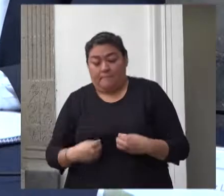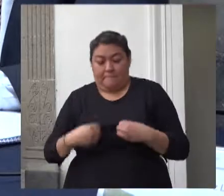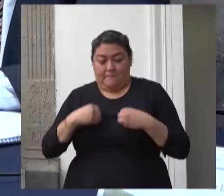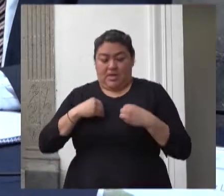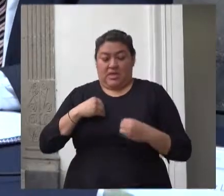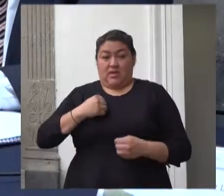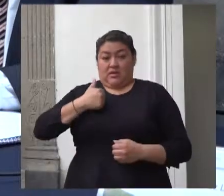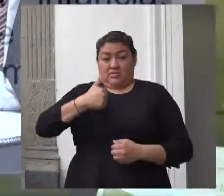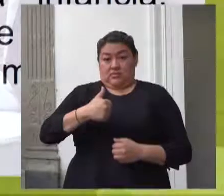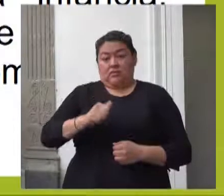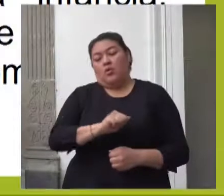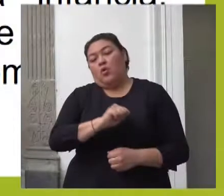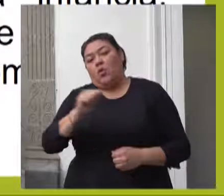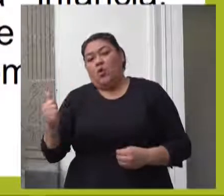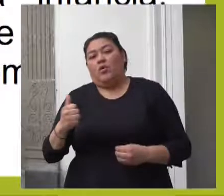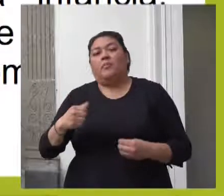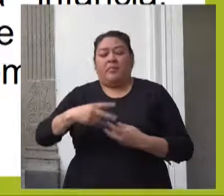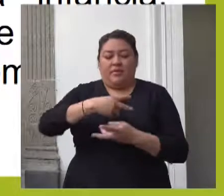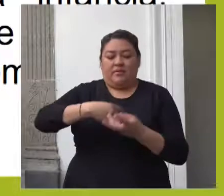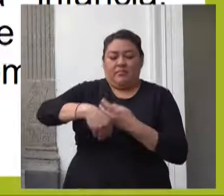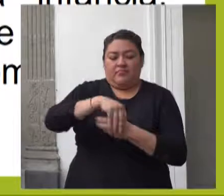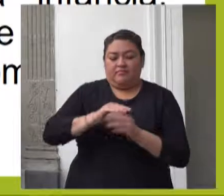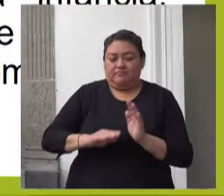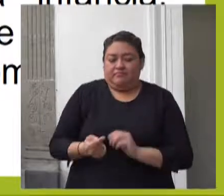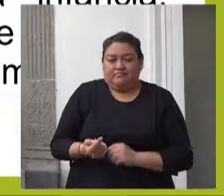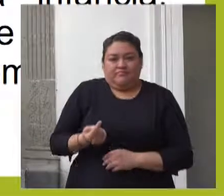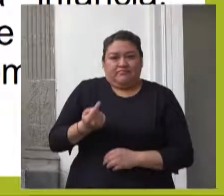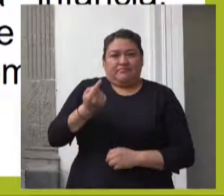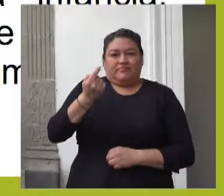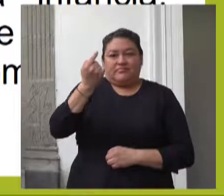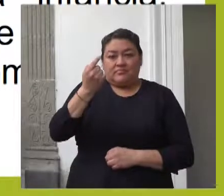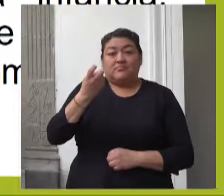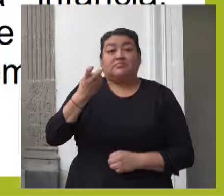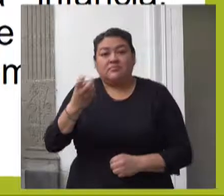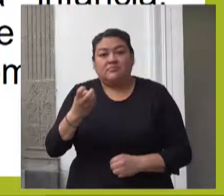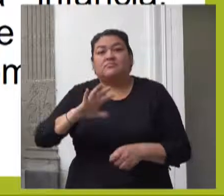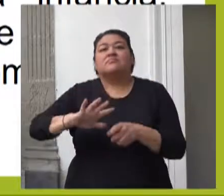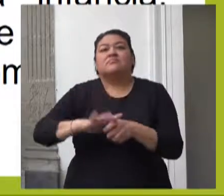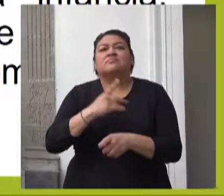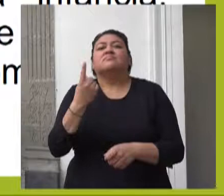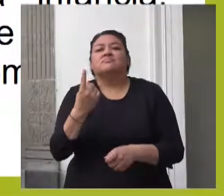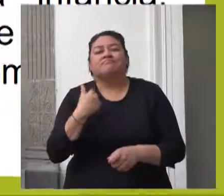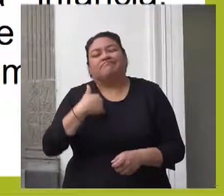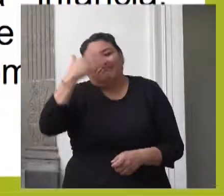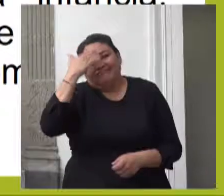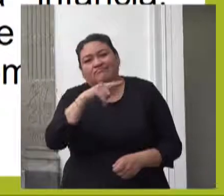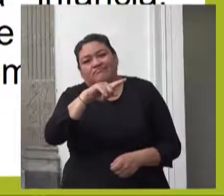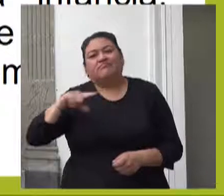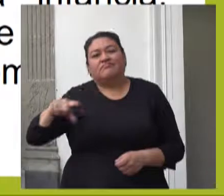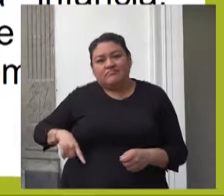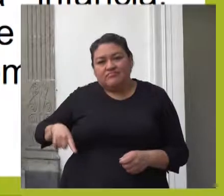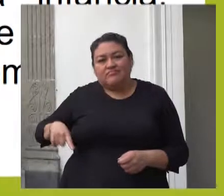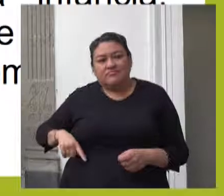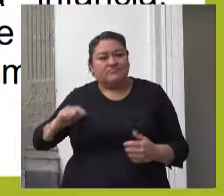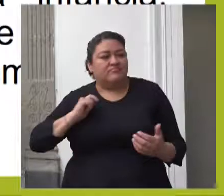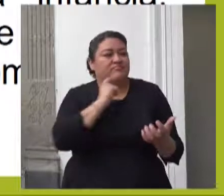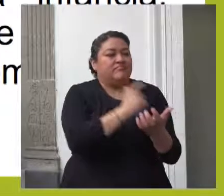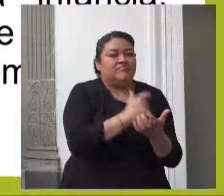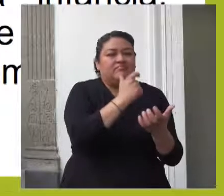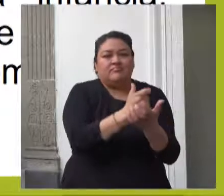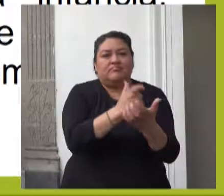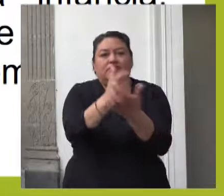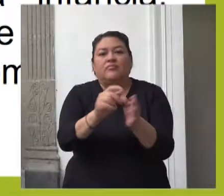y el desarrollo toda vez que las autoridades otorgan apoyos económicos bajo el esquema